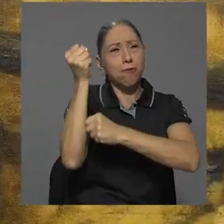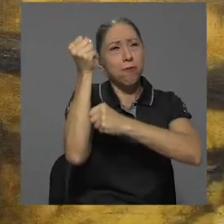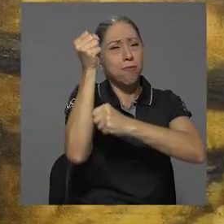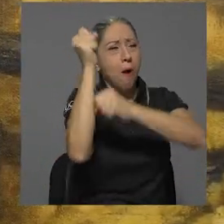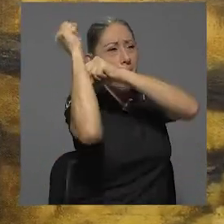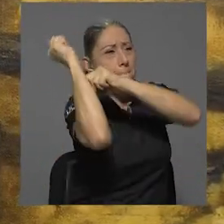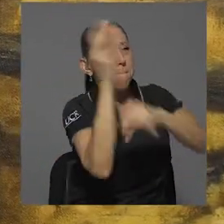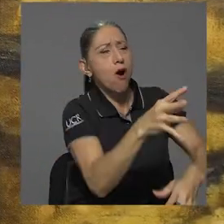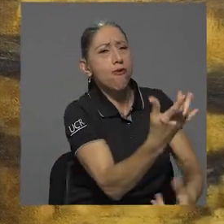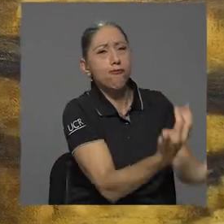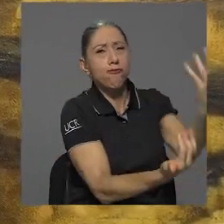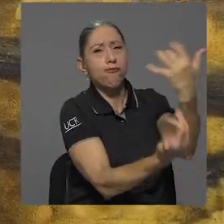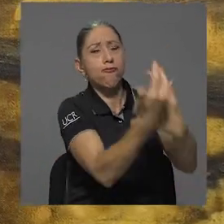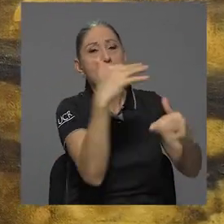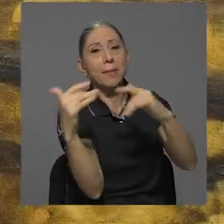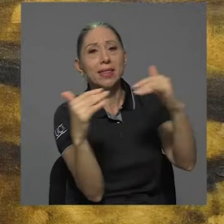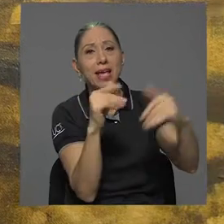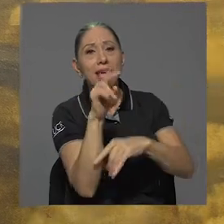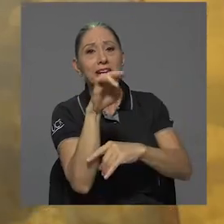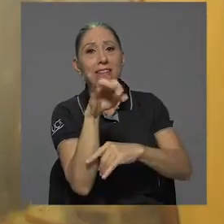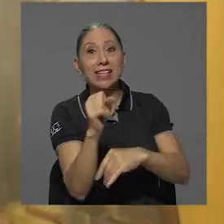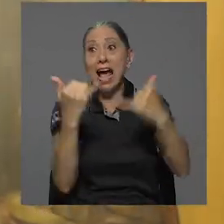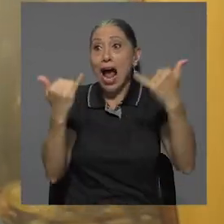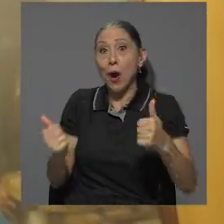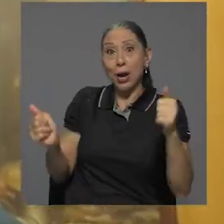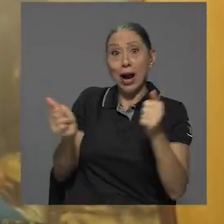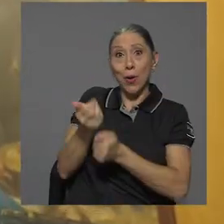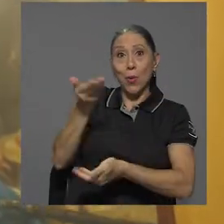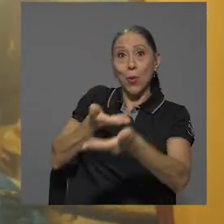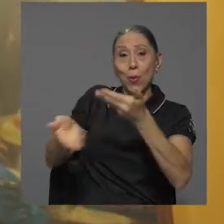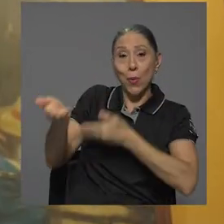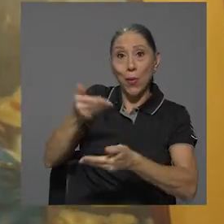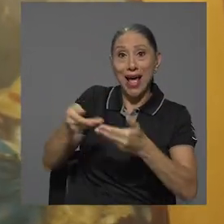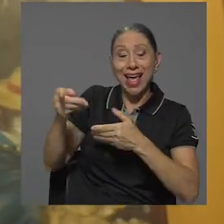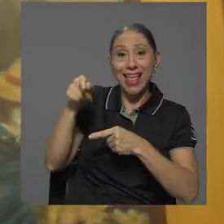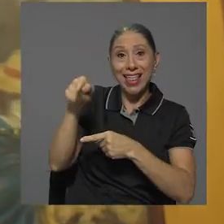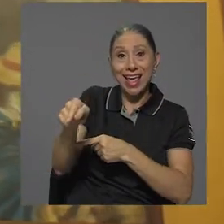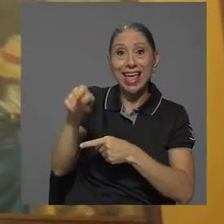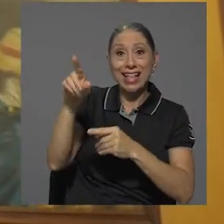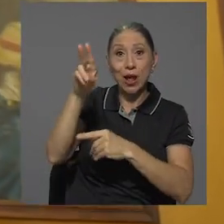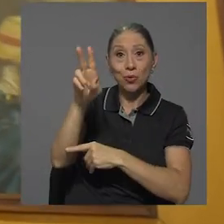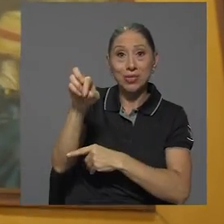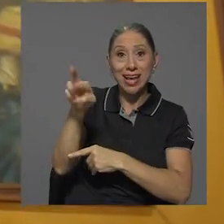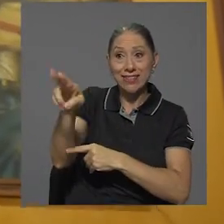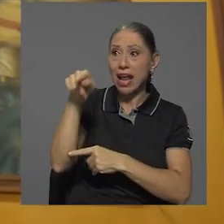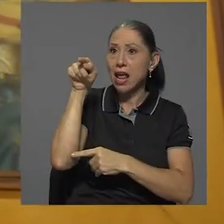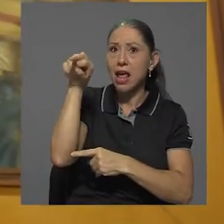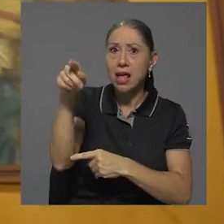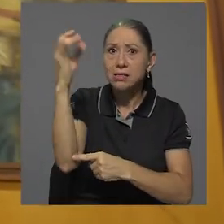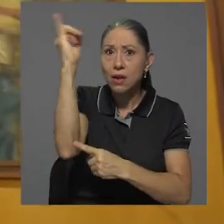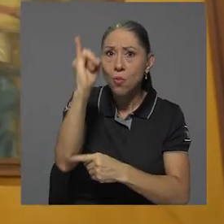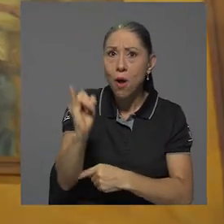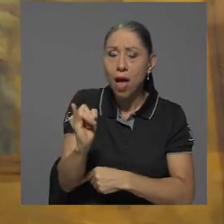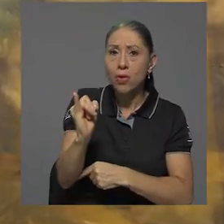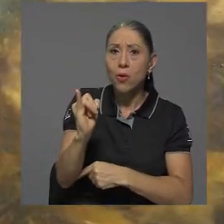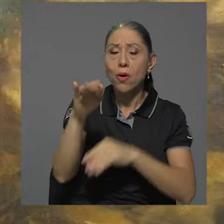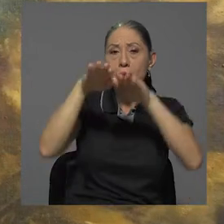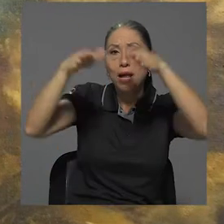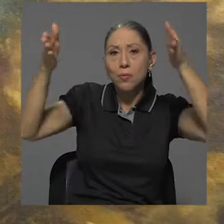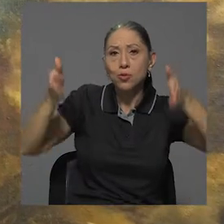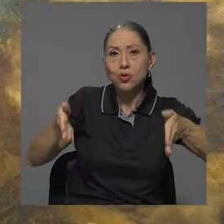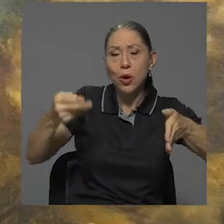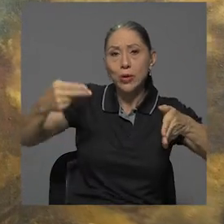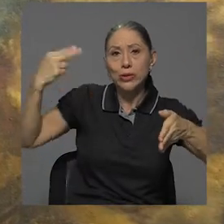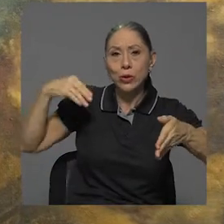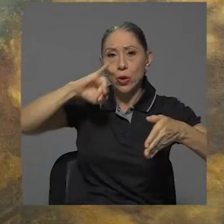con apoyo de expertos de la Universidad de Costa Rica, este emblemático cuadro, ubicado en el Museo Histórico Cultural Juan Santamaría, es